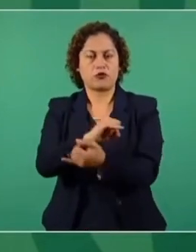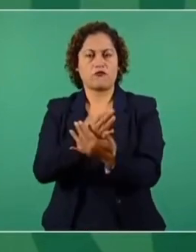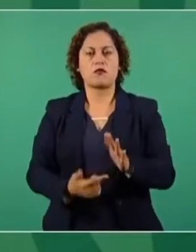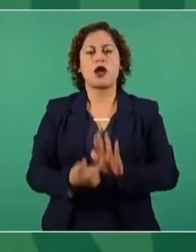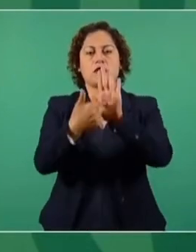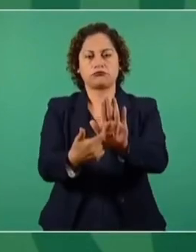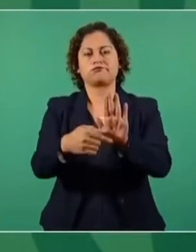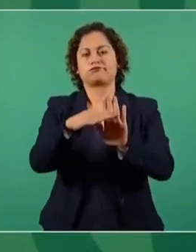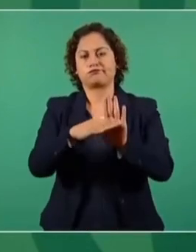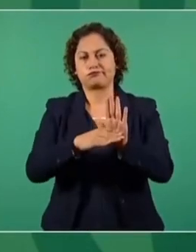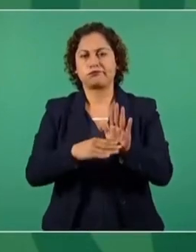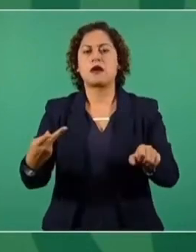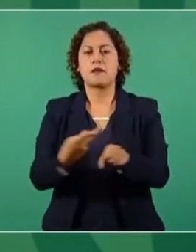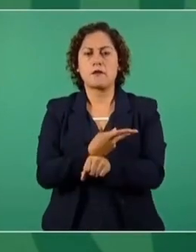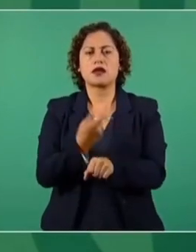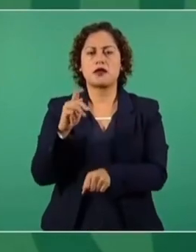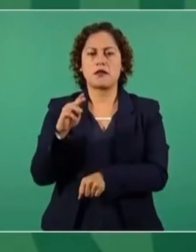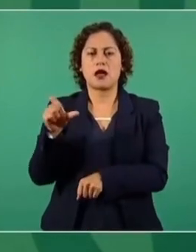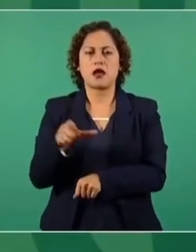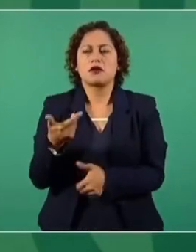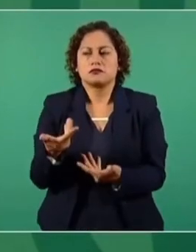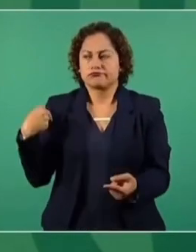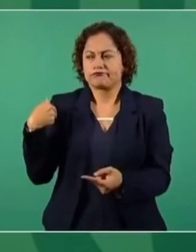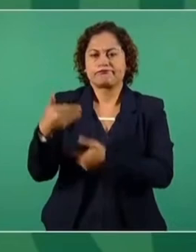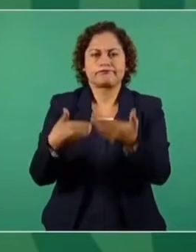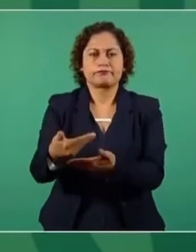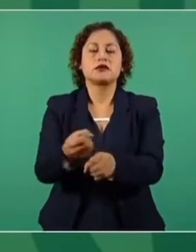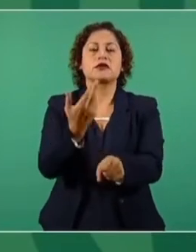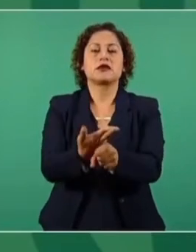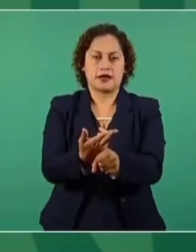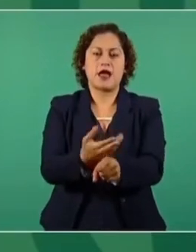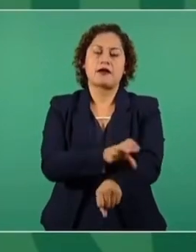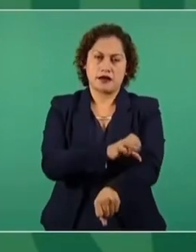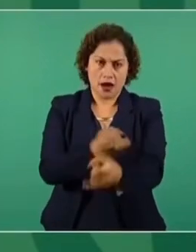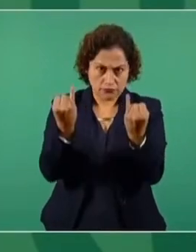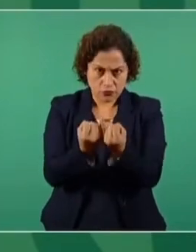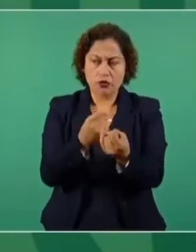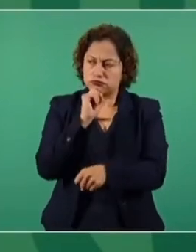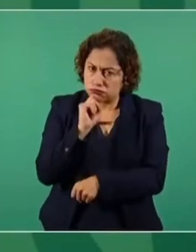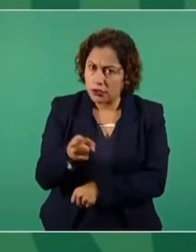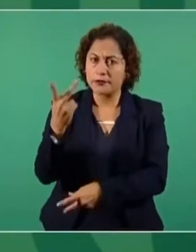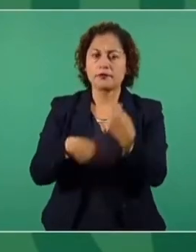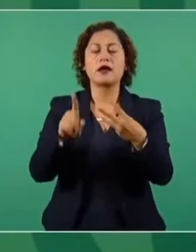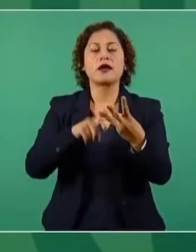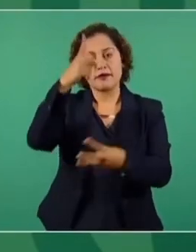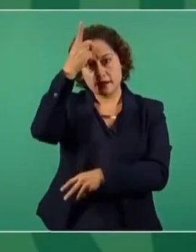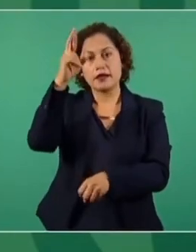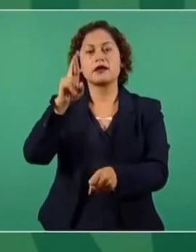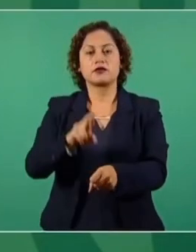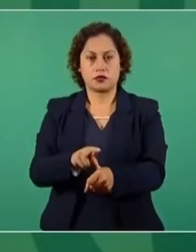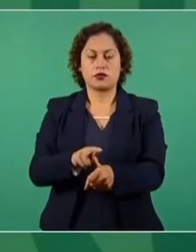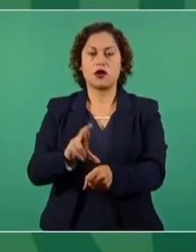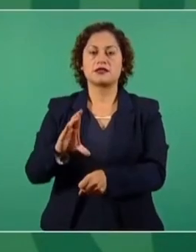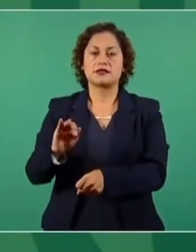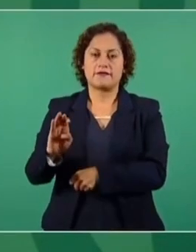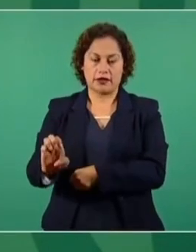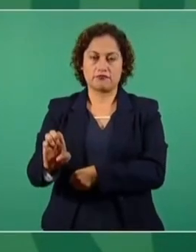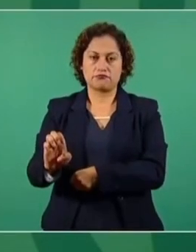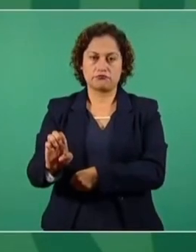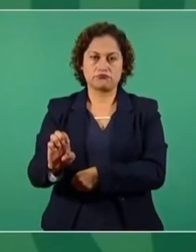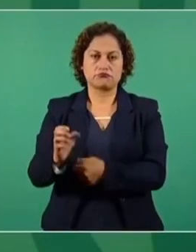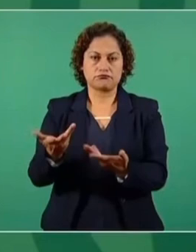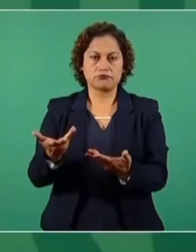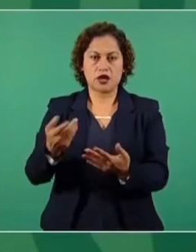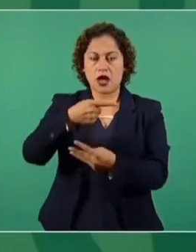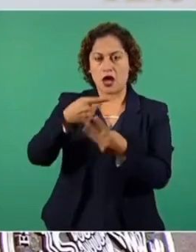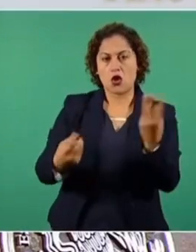a informarnos sobre cómo va Pemex, cómo va la secretaria de Energía, incluso que venga también el director de la Comisión Federal de Electricidad, todo lo que es